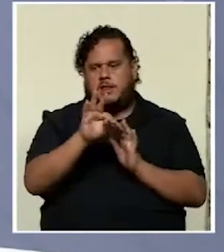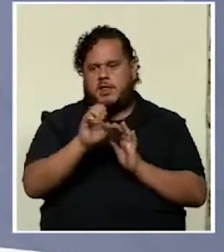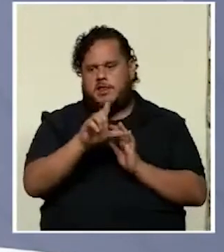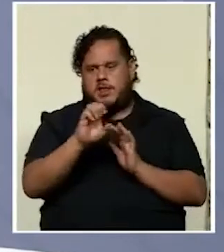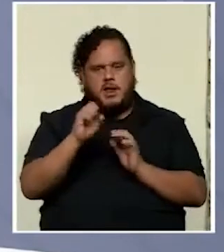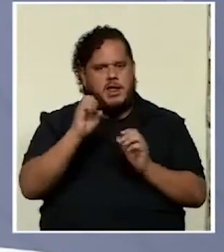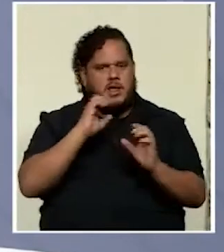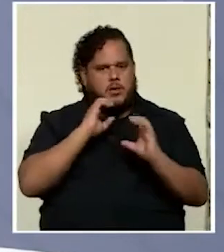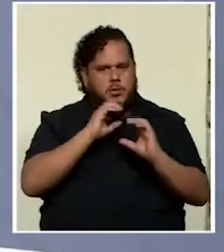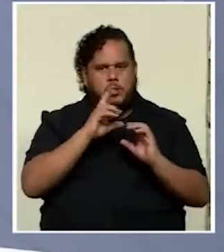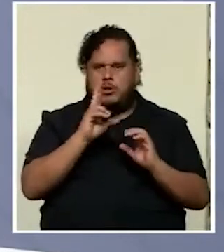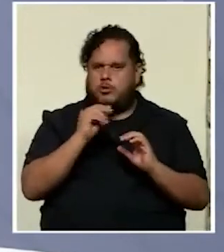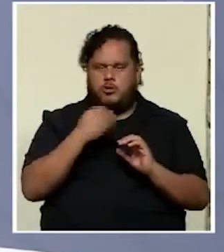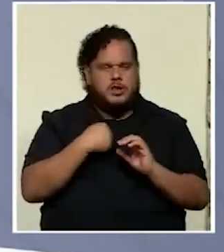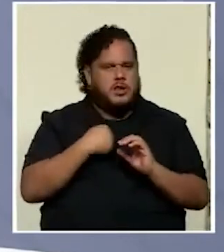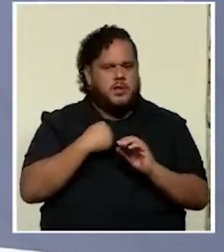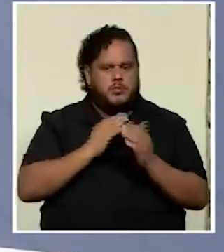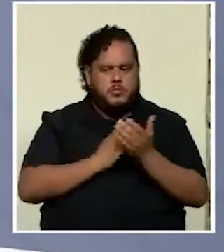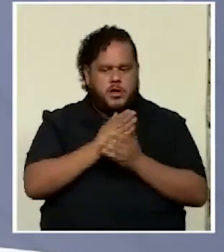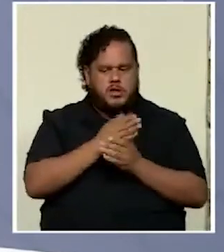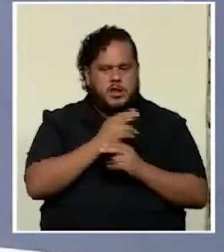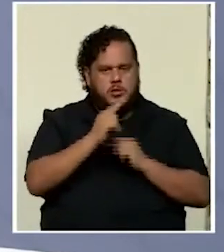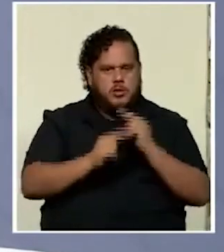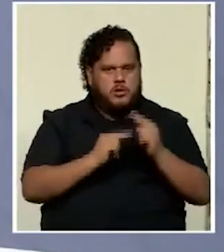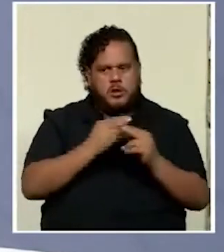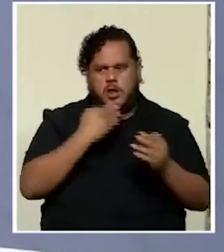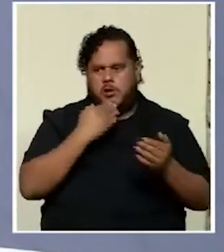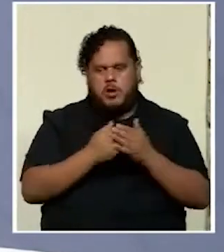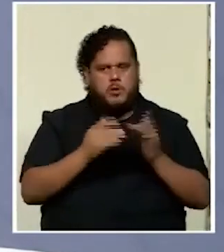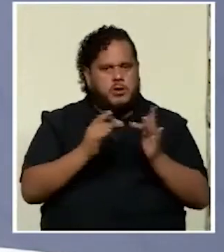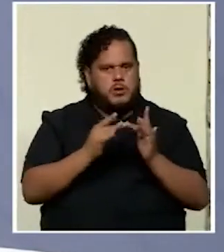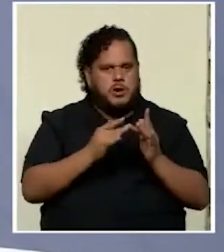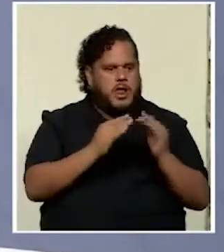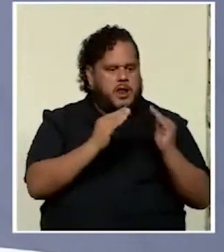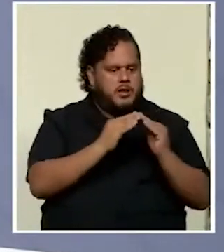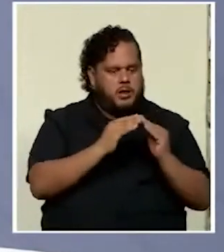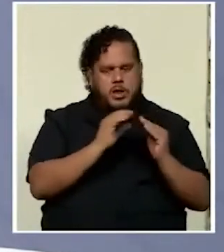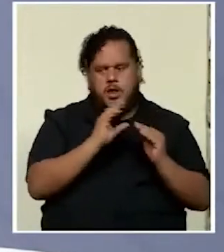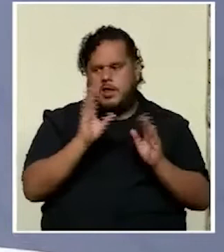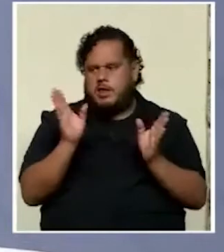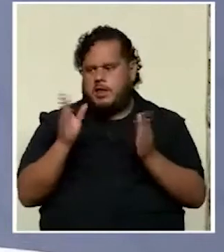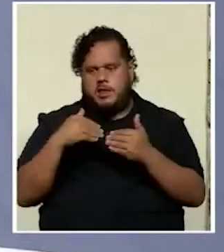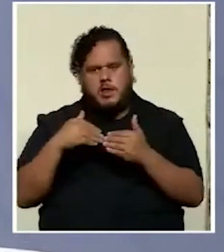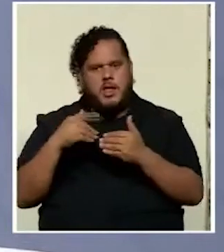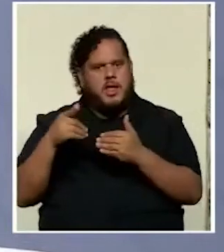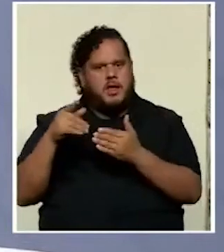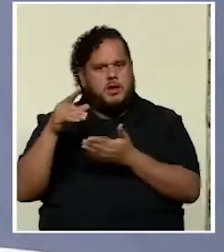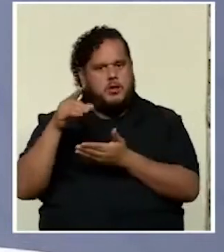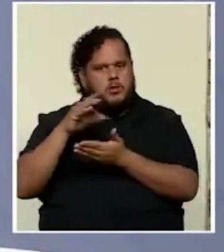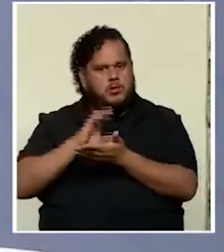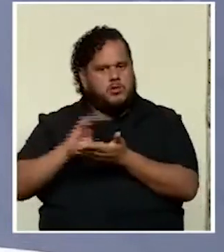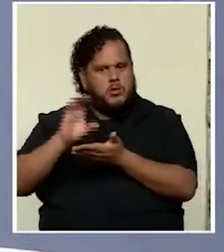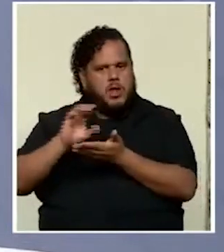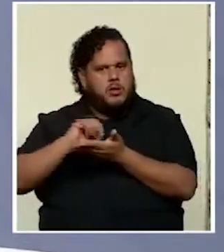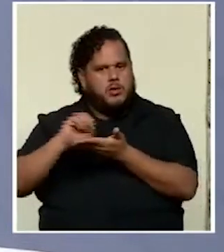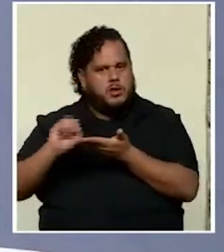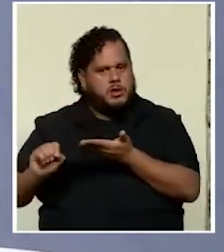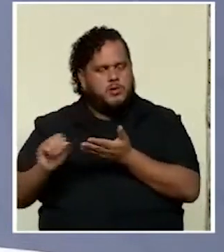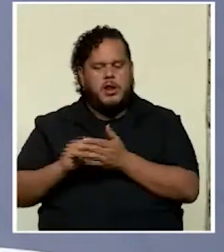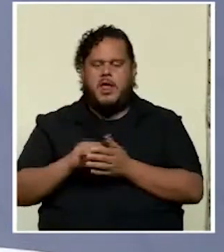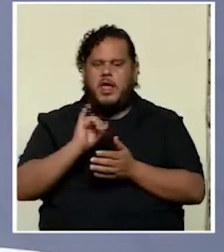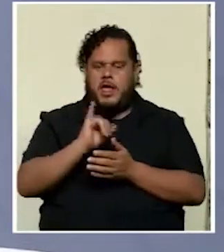un acceso universal a una buena conectividad ni en los hogares ni en los centros educativos ¿verdad? esos son mínimos no